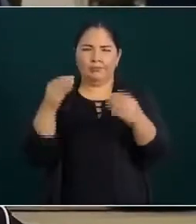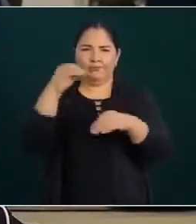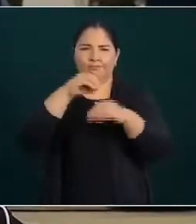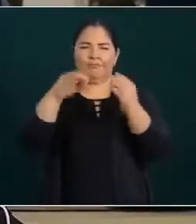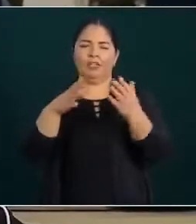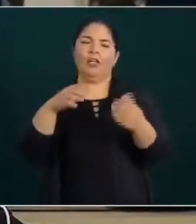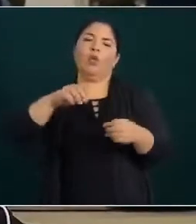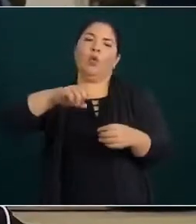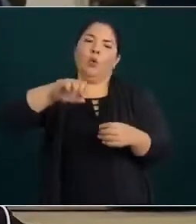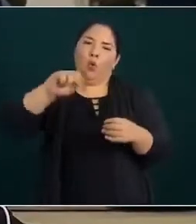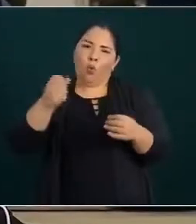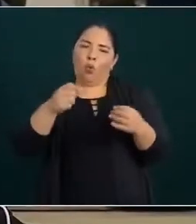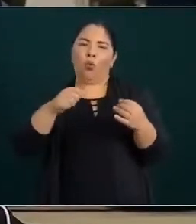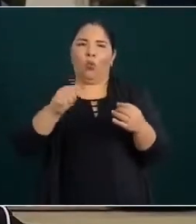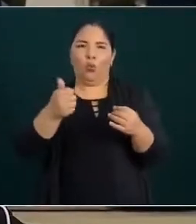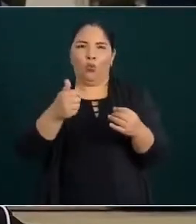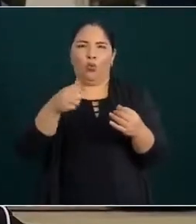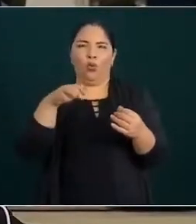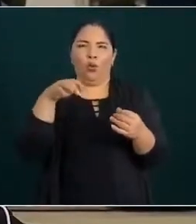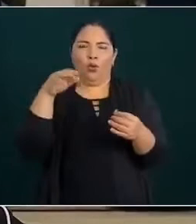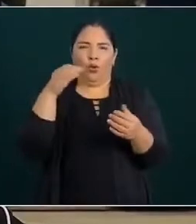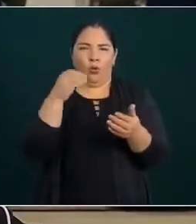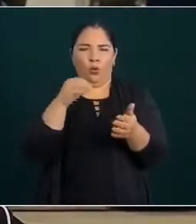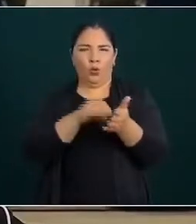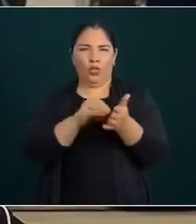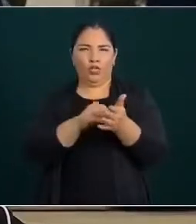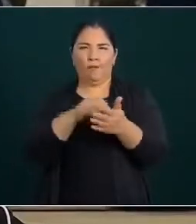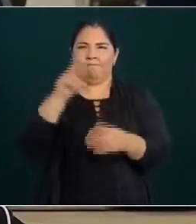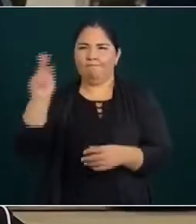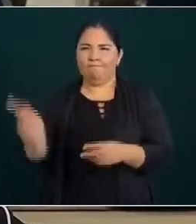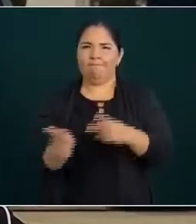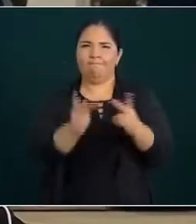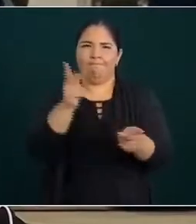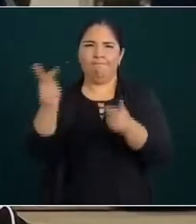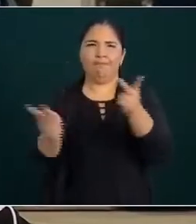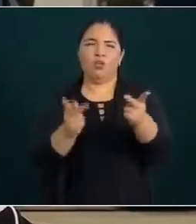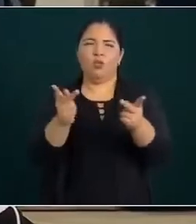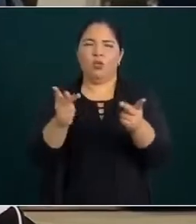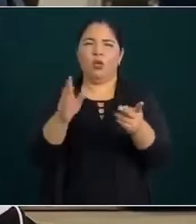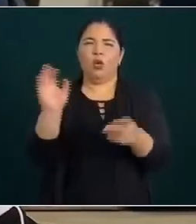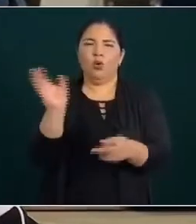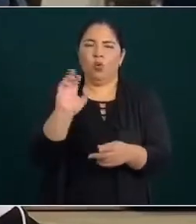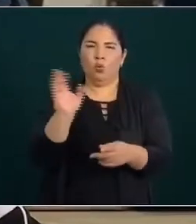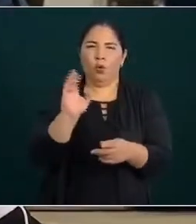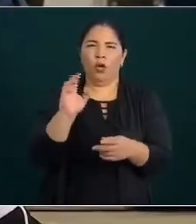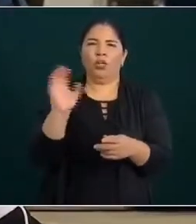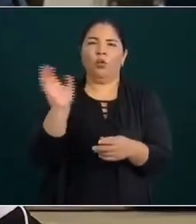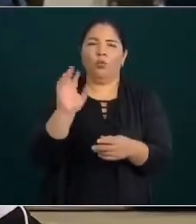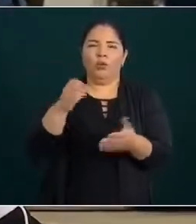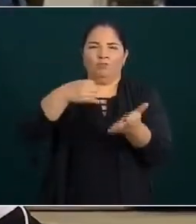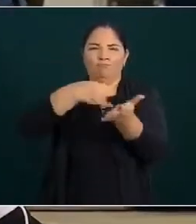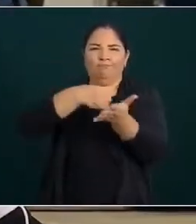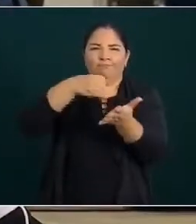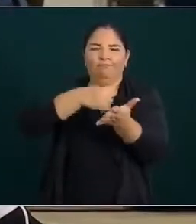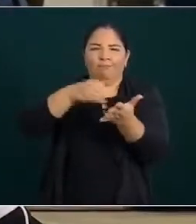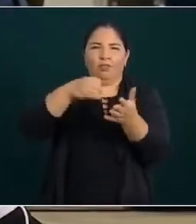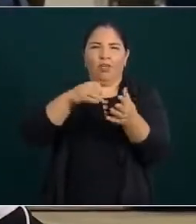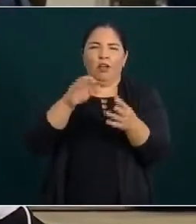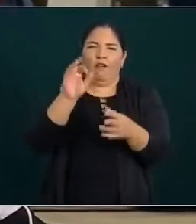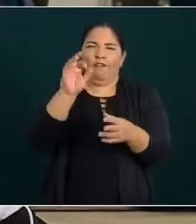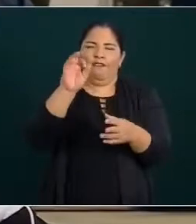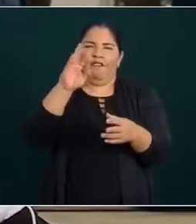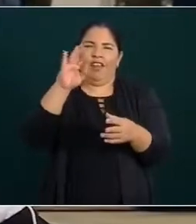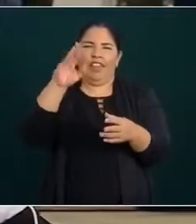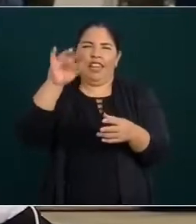también está otro tema que es, ahorita que habla de consultas, está pendiente la consulta sobre la planta de fertilizantes de Topolobampo,